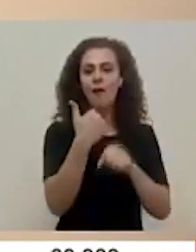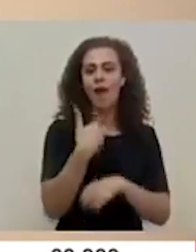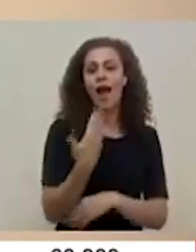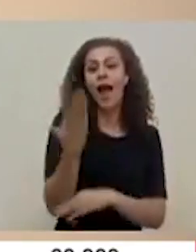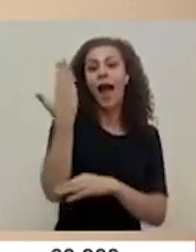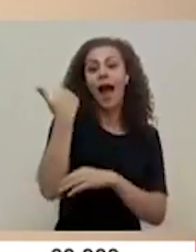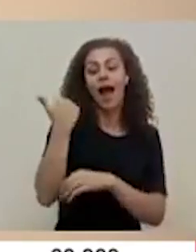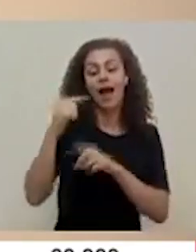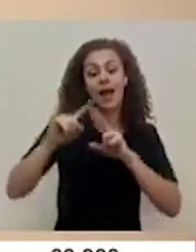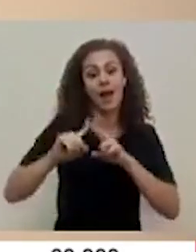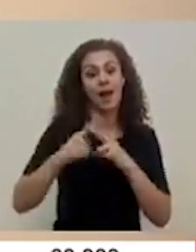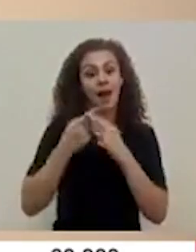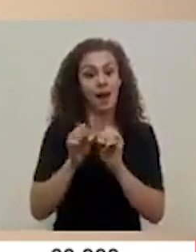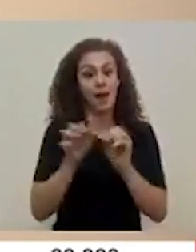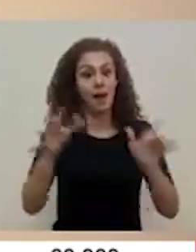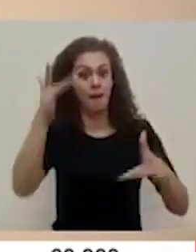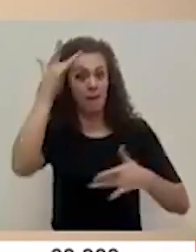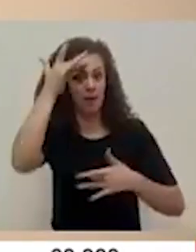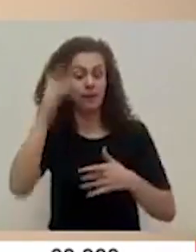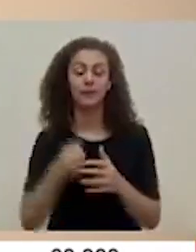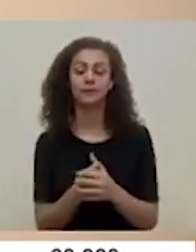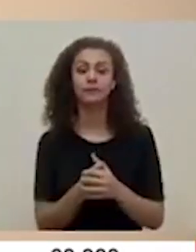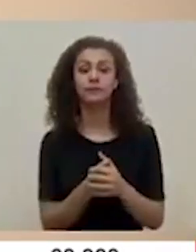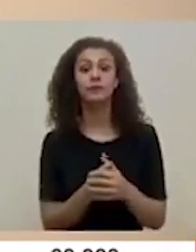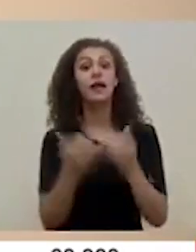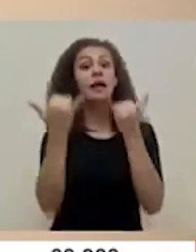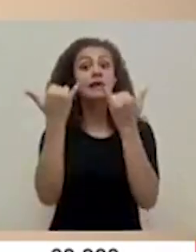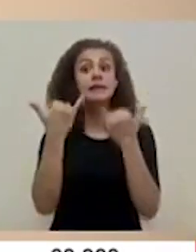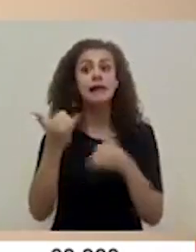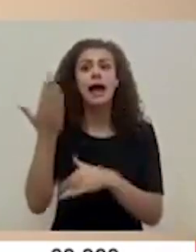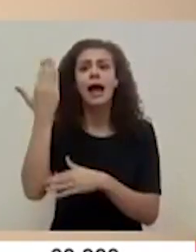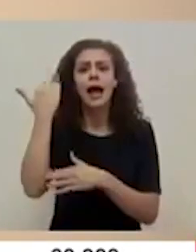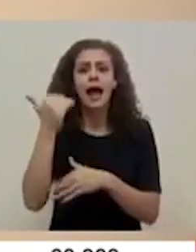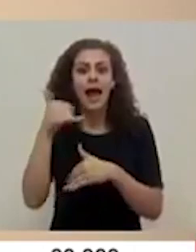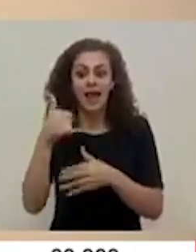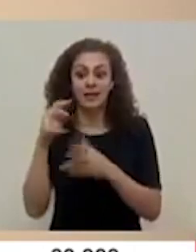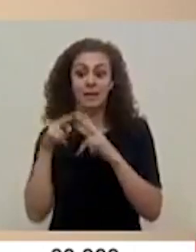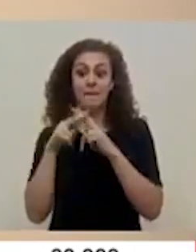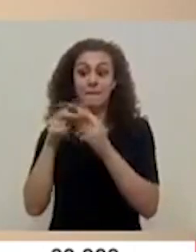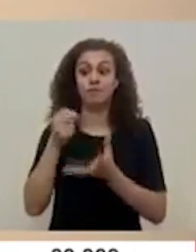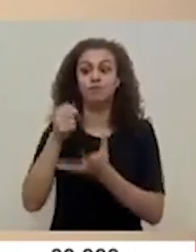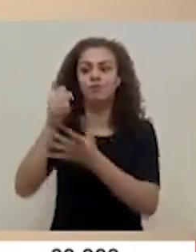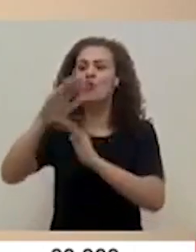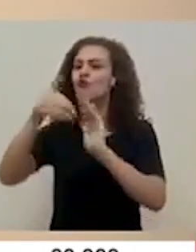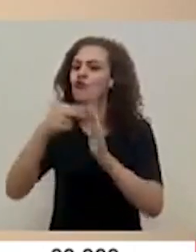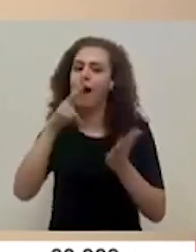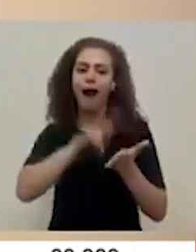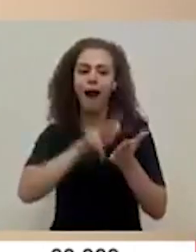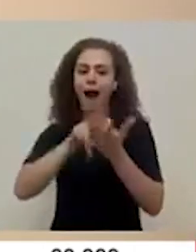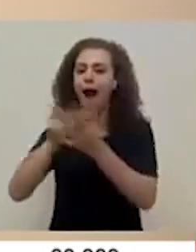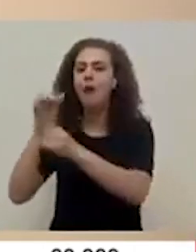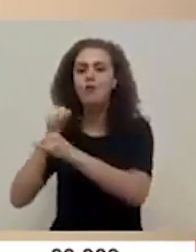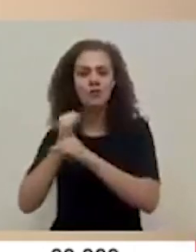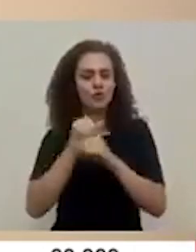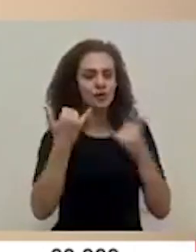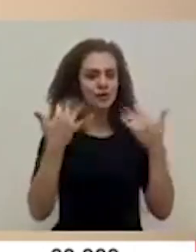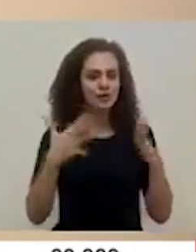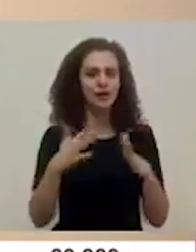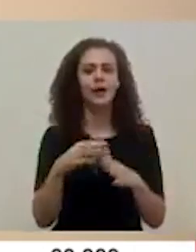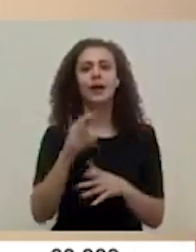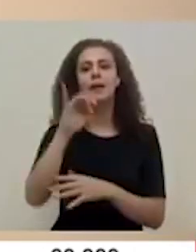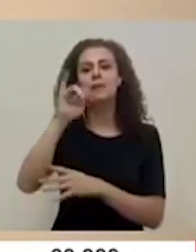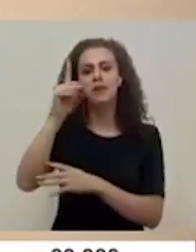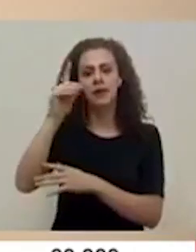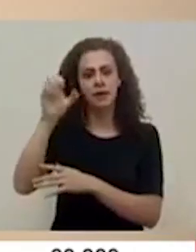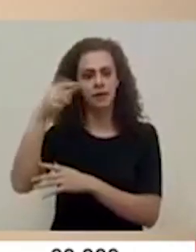antes de que ocurriera la pandemia. Ya ha pasado este crédito por todas las aprobaciones institucionales Mideplan,